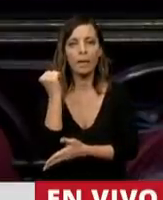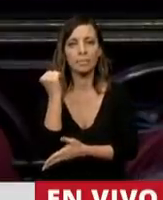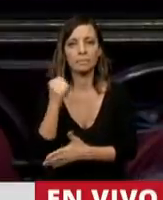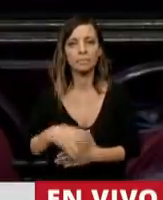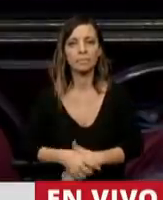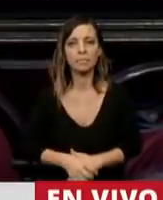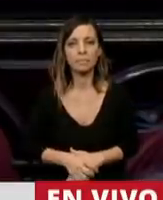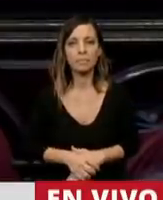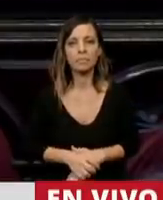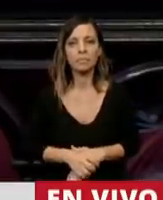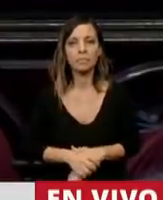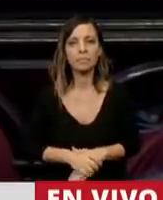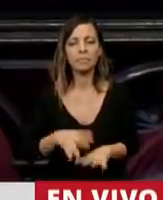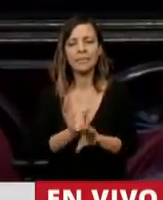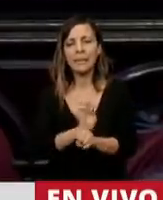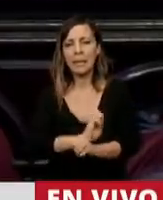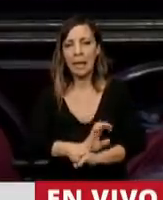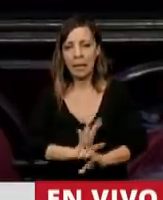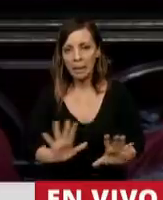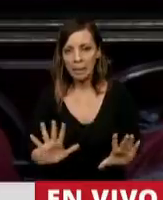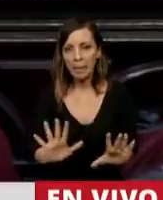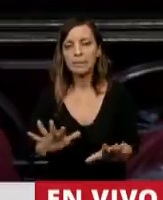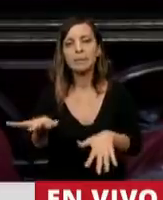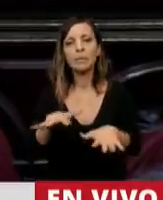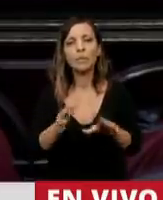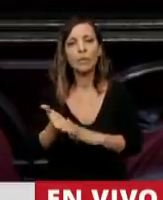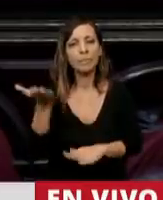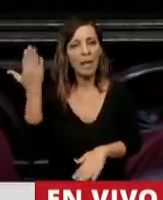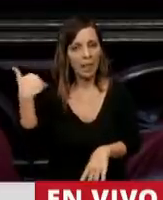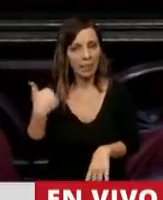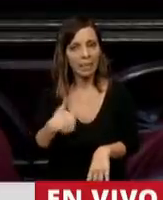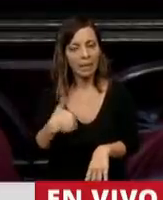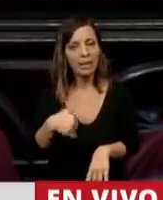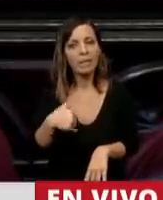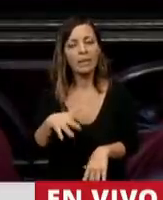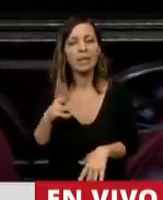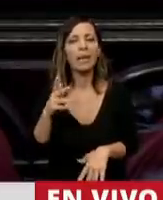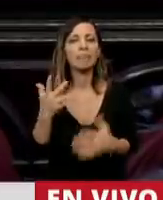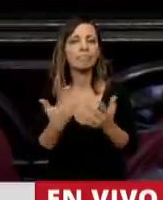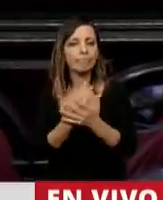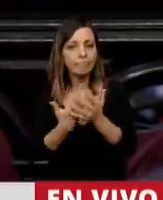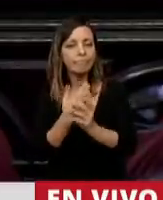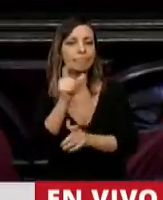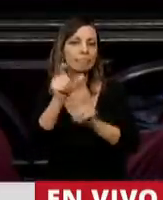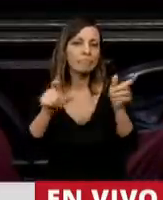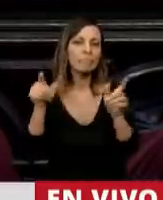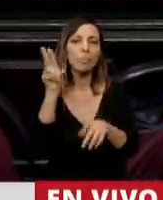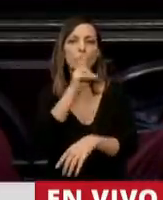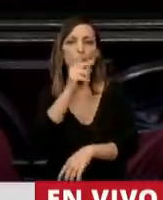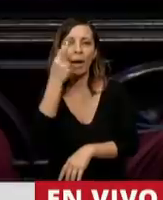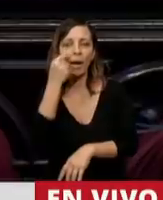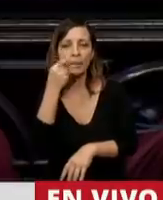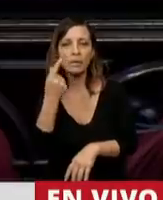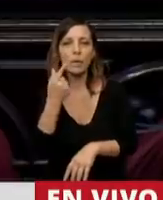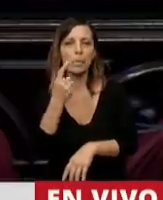paupérrimas que tenía el país, que sufrían argentinos y argentinas, desde los más